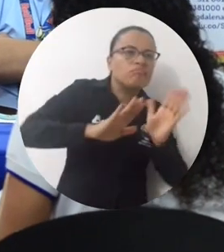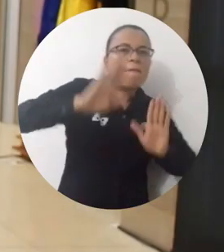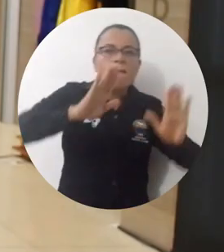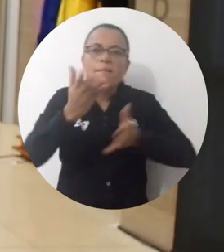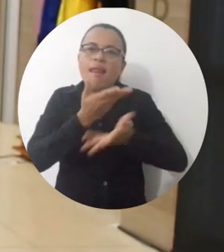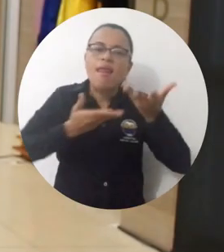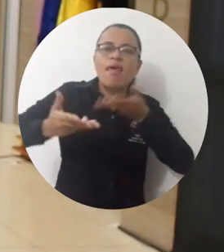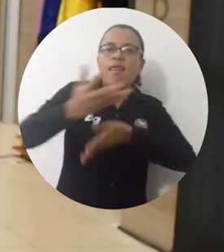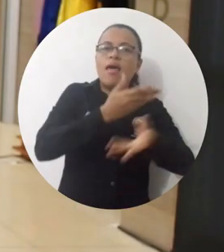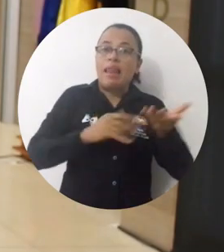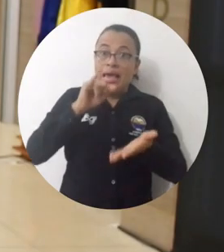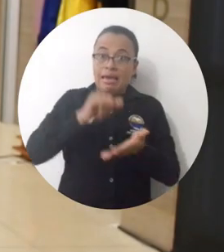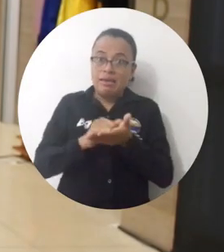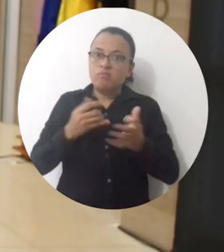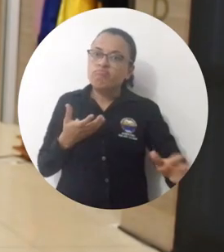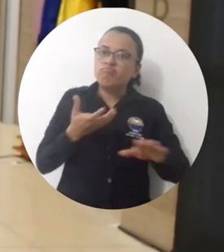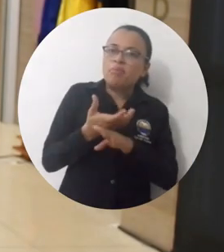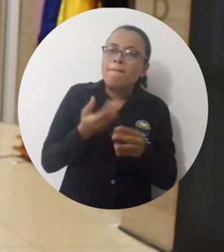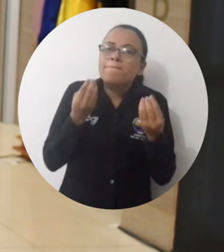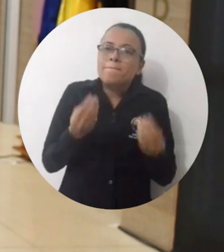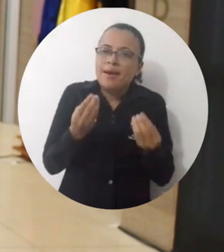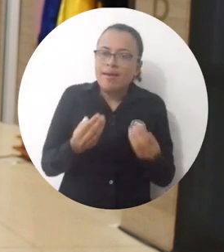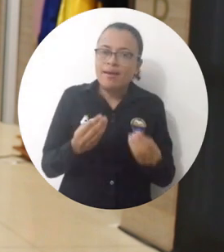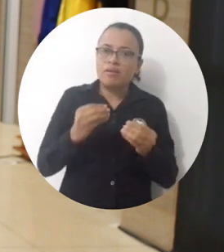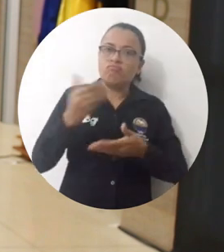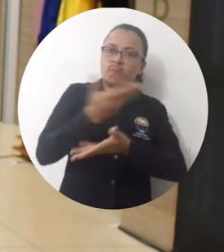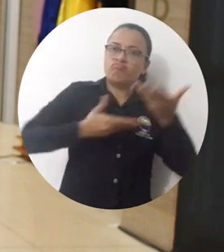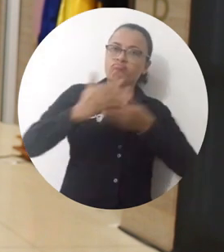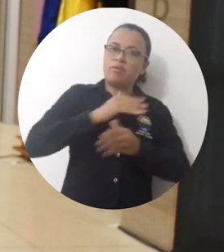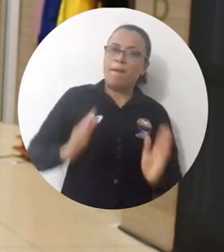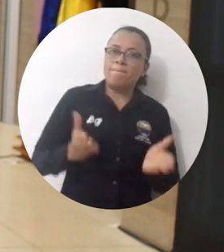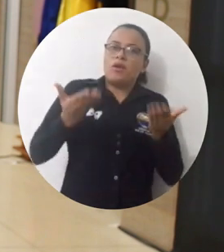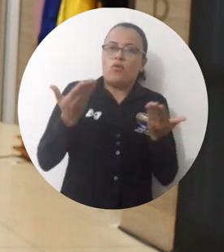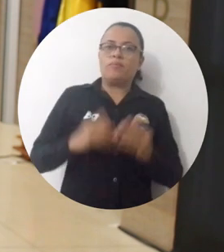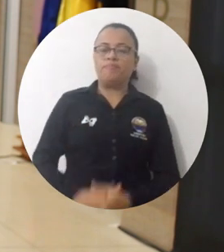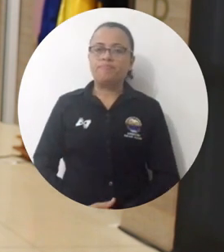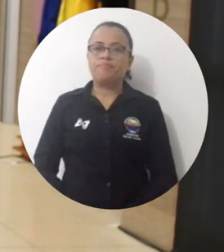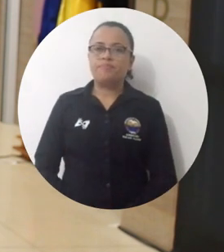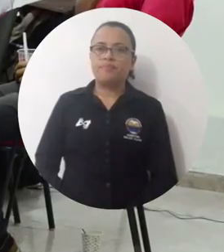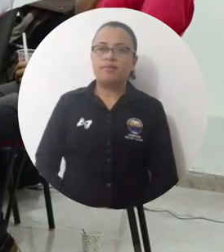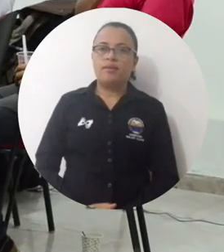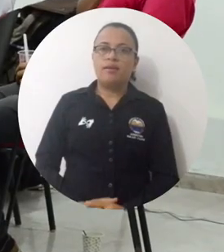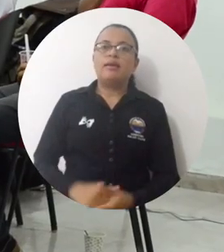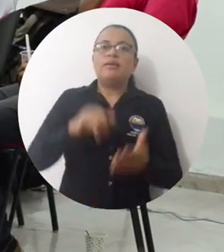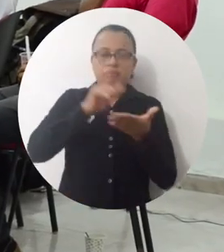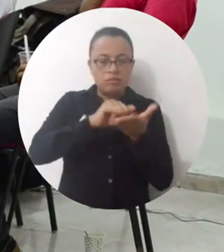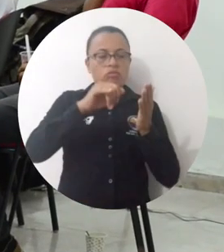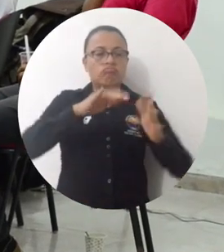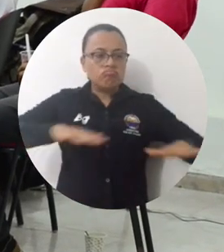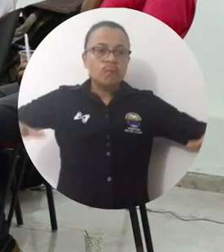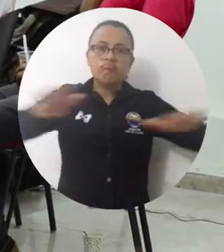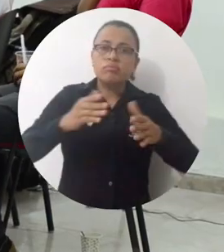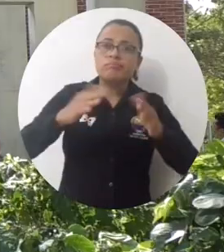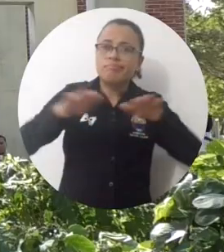diálogos y a aportar de manera significativa aquello que contribuye para tener una mejor convivencia al interior de nuestra universidad. Con la creación